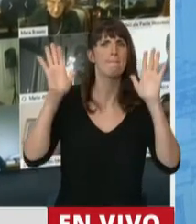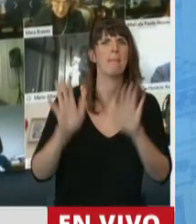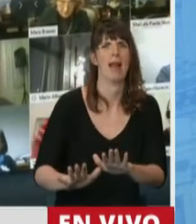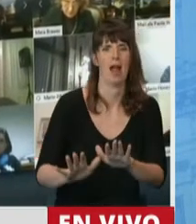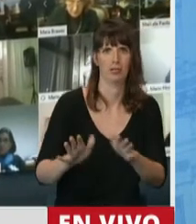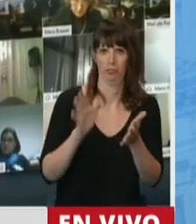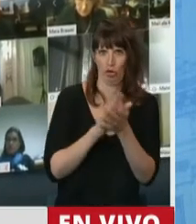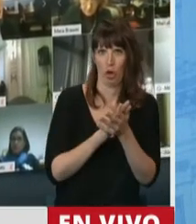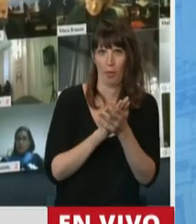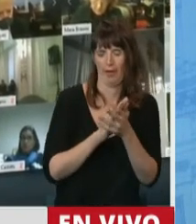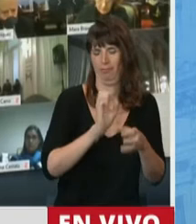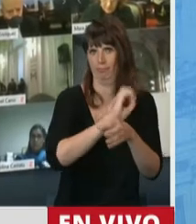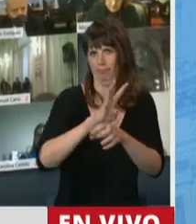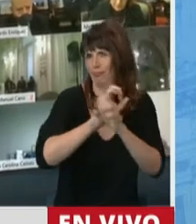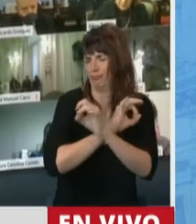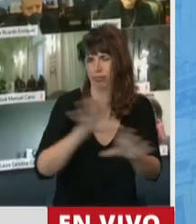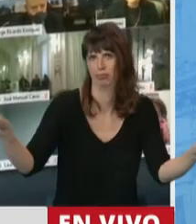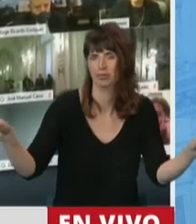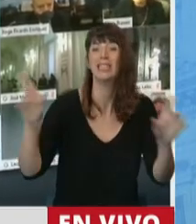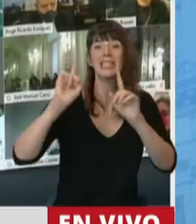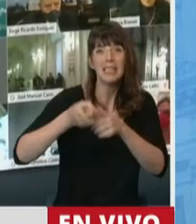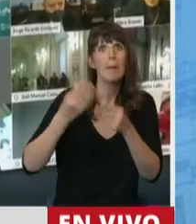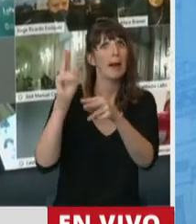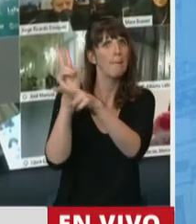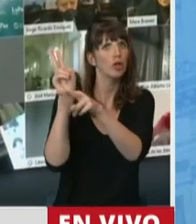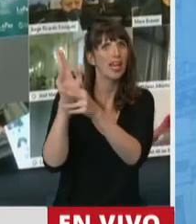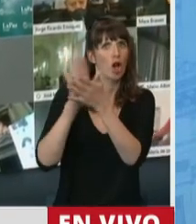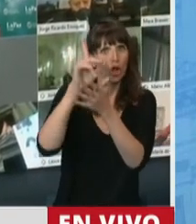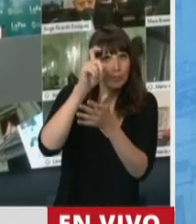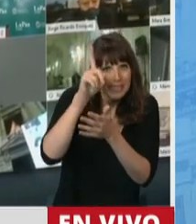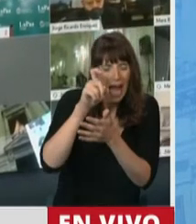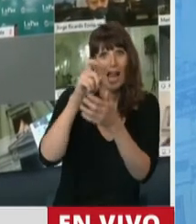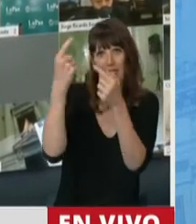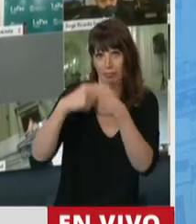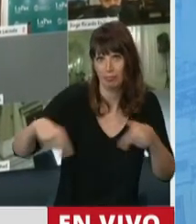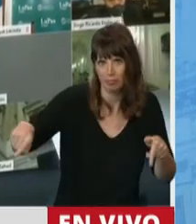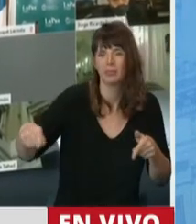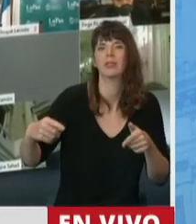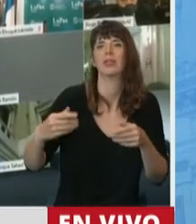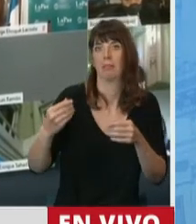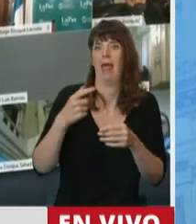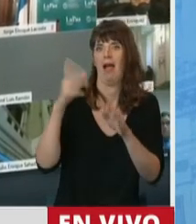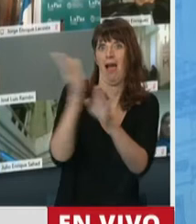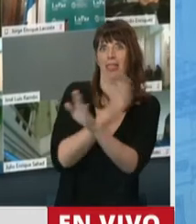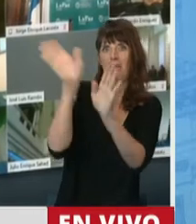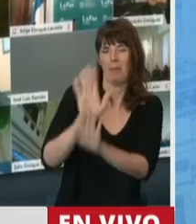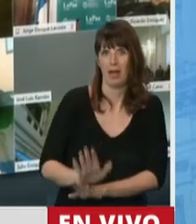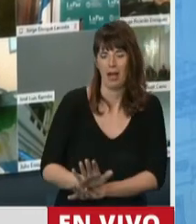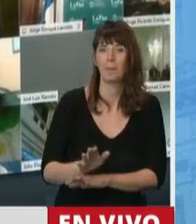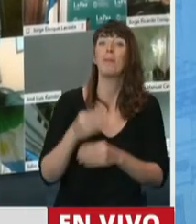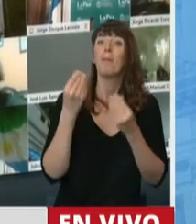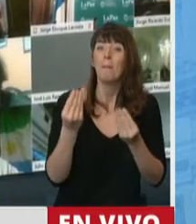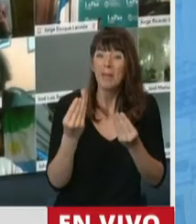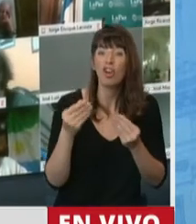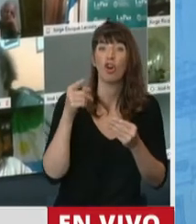y sobre todo el costo de vidas. Pero todo este esfuerzo que se le ha demandado a la sociedad se da además